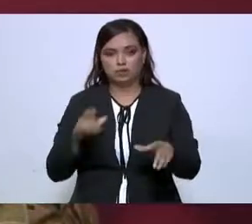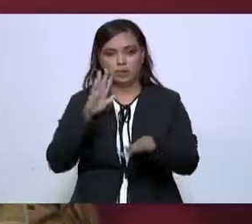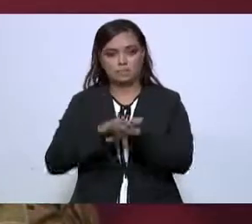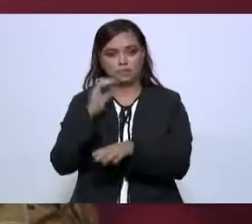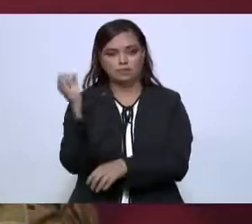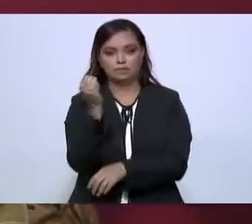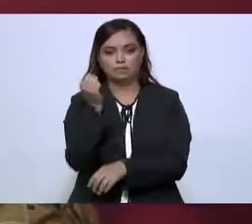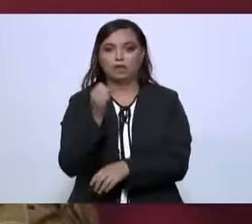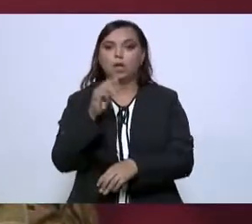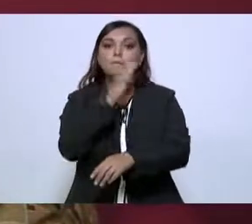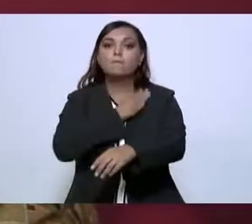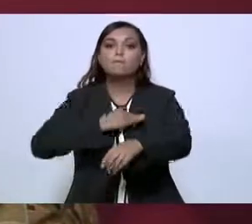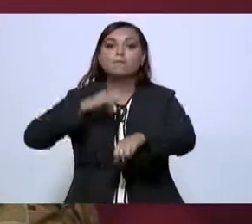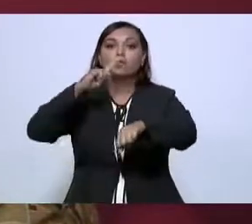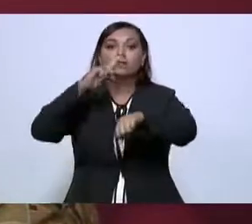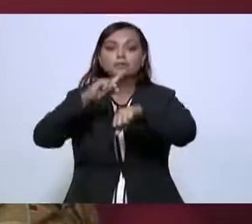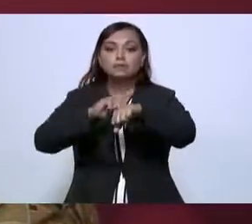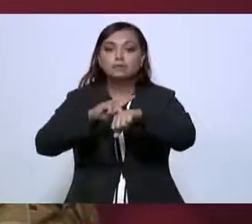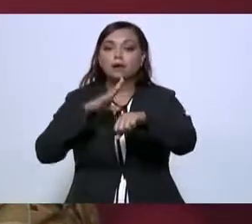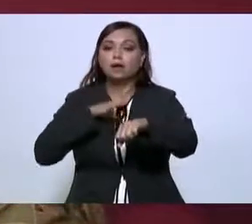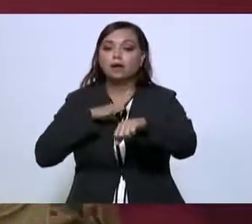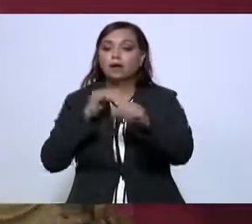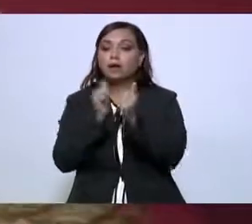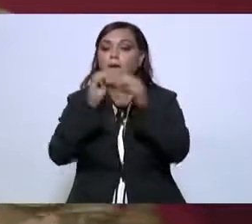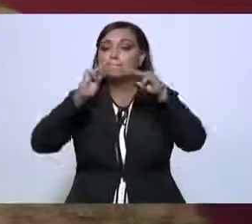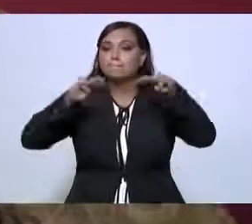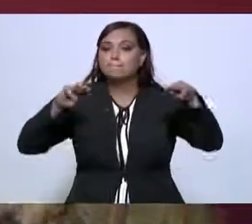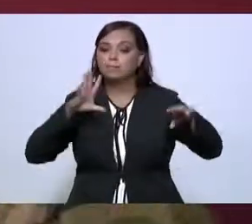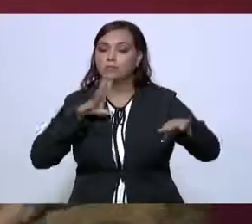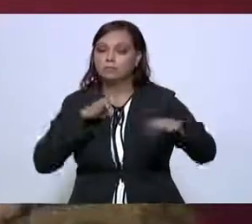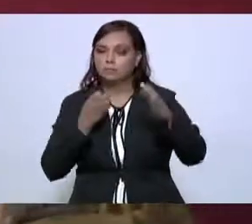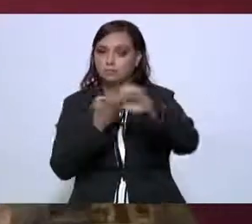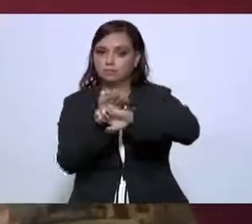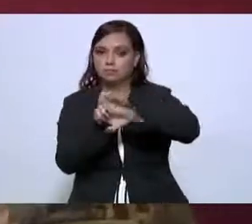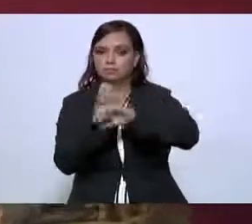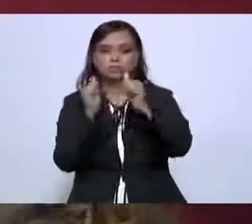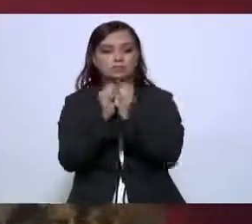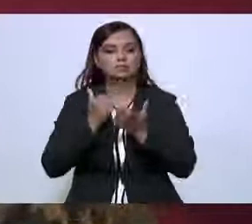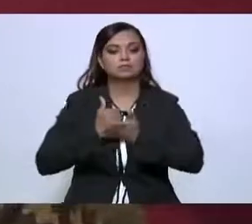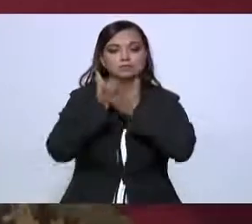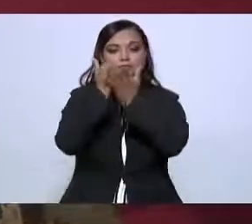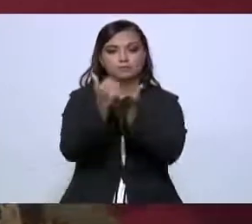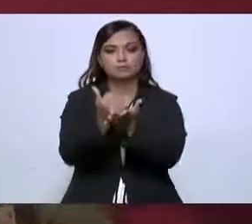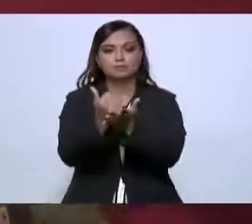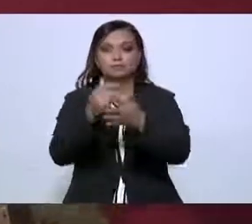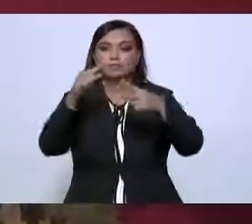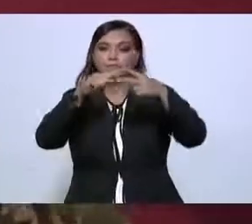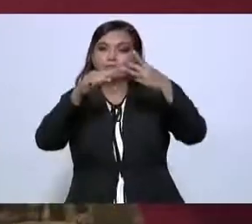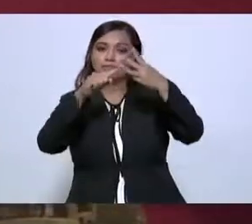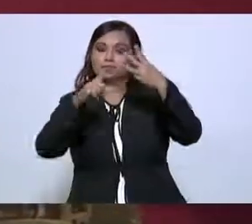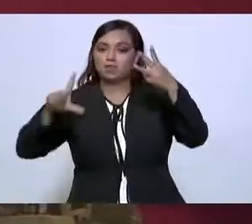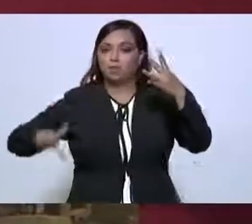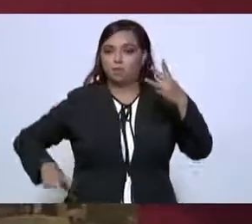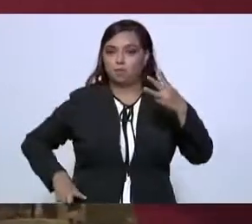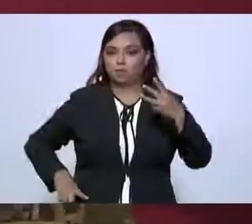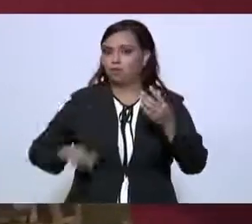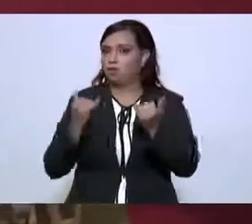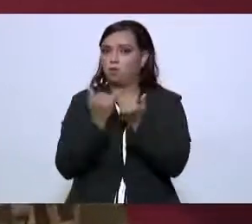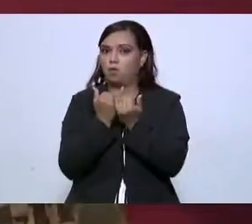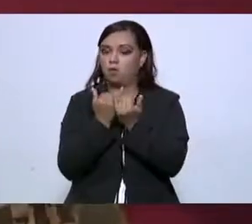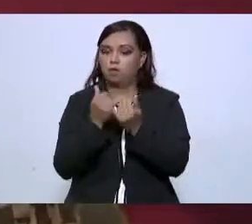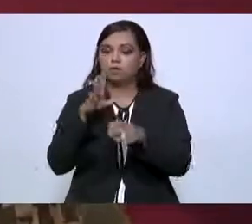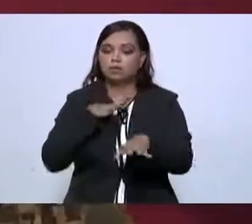municipios costeros del estado, en coordinación y coayuvancia también con las autoridades de los tres órdenes de gobierno. Vamos a